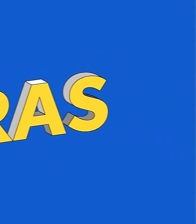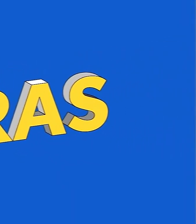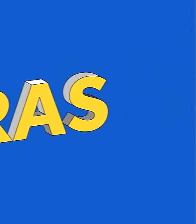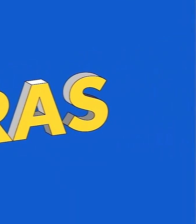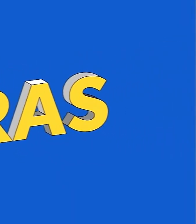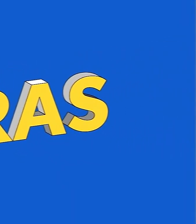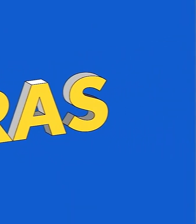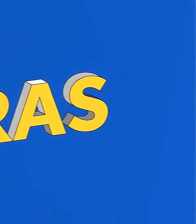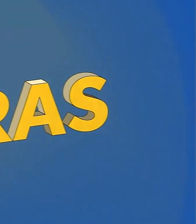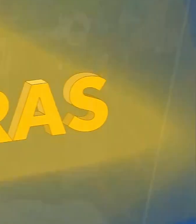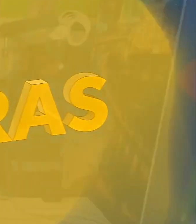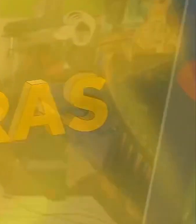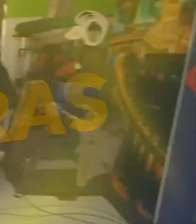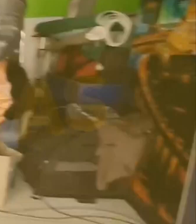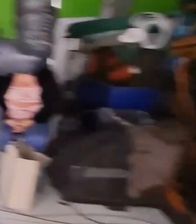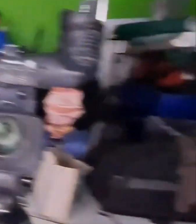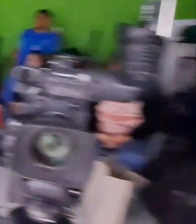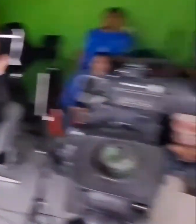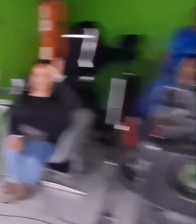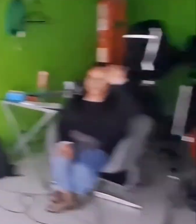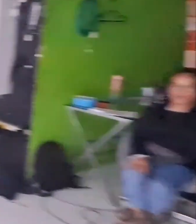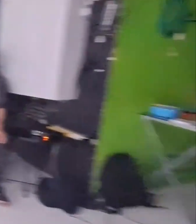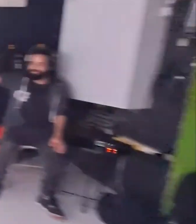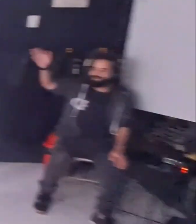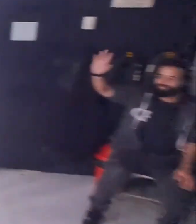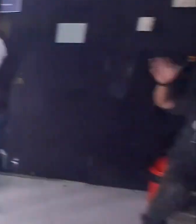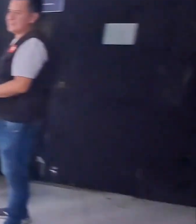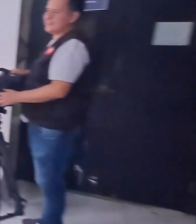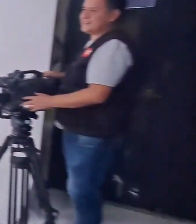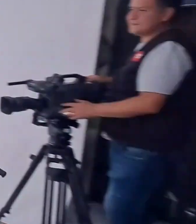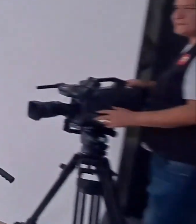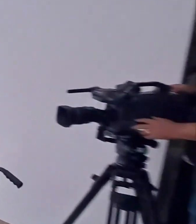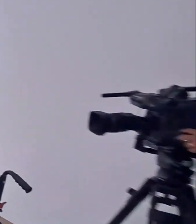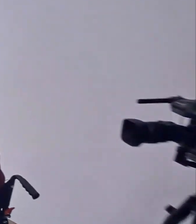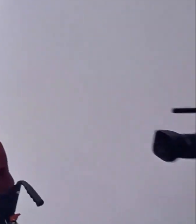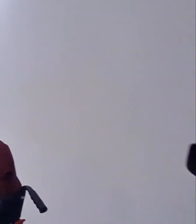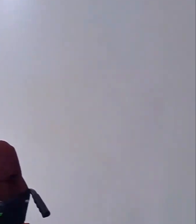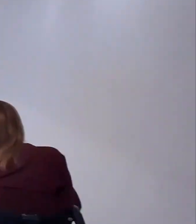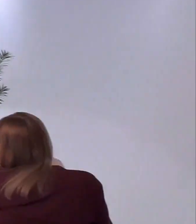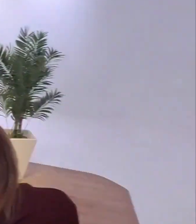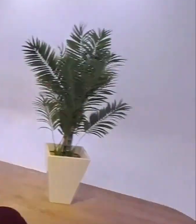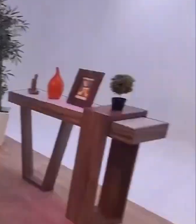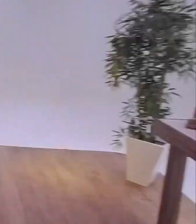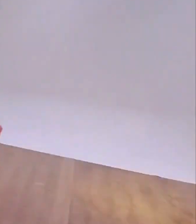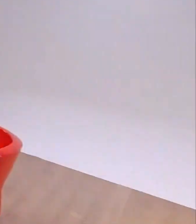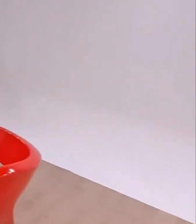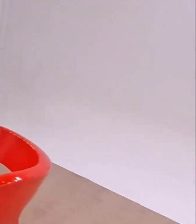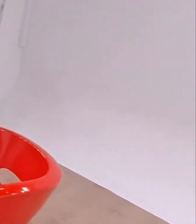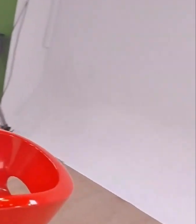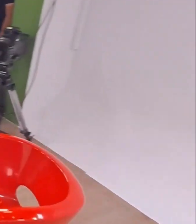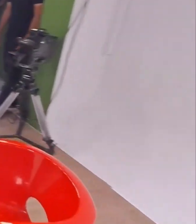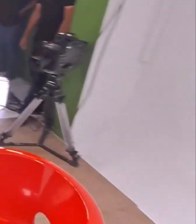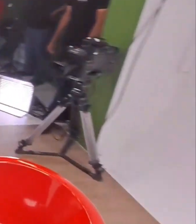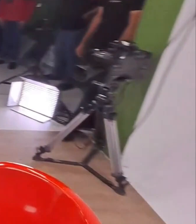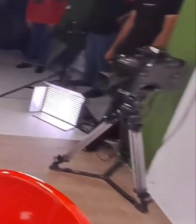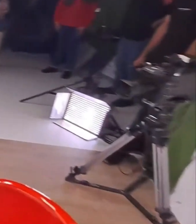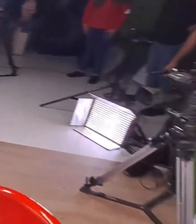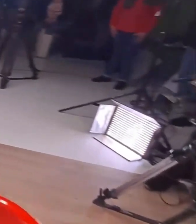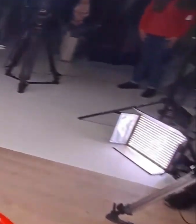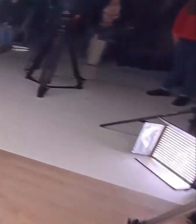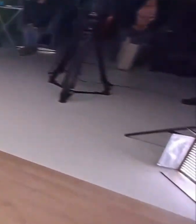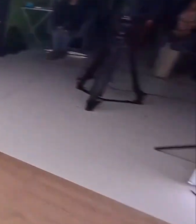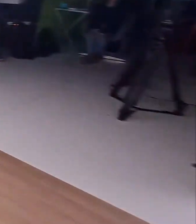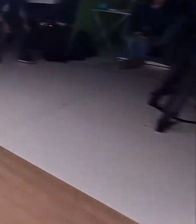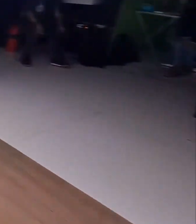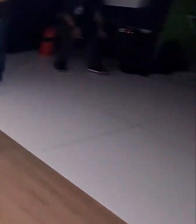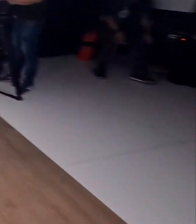Música Hola, hola, hola, hola, todos llenos de energía, doctor, ¿cómo está? ¿Cómo